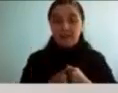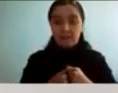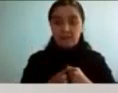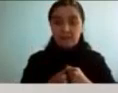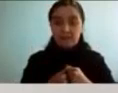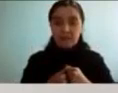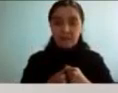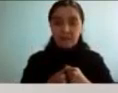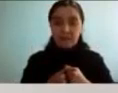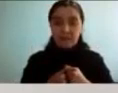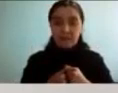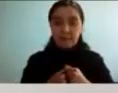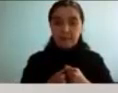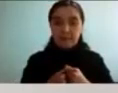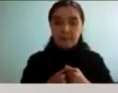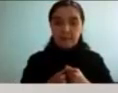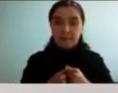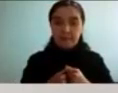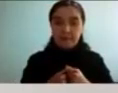aspectos digitales